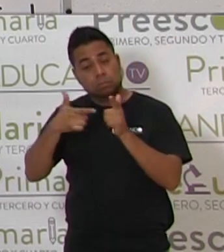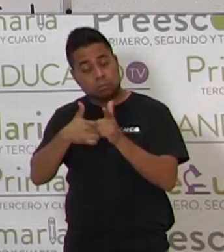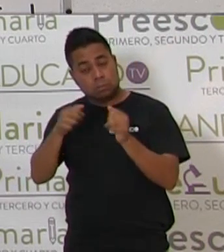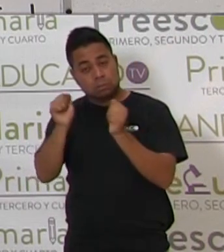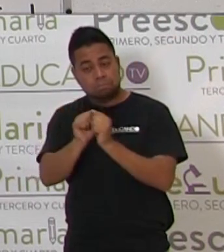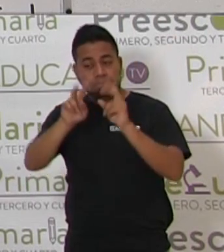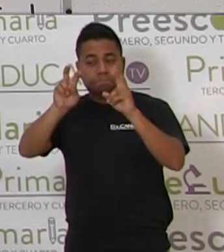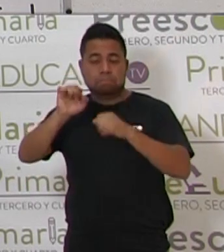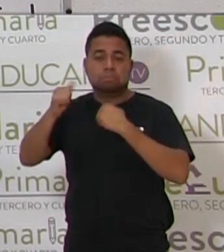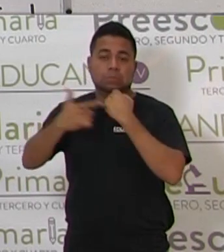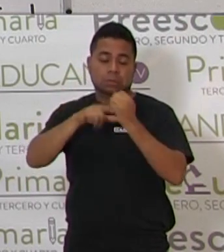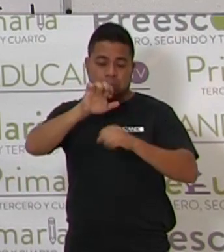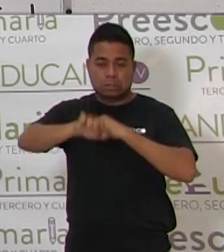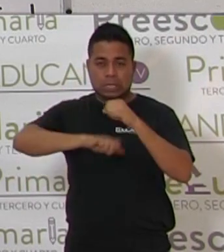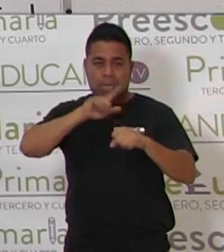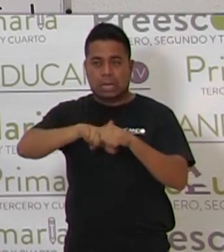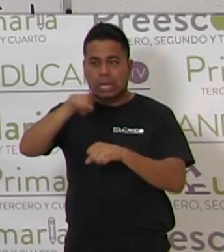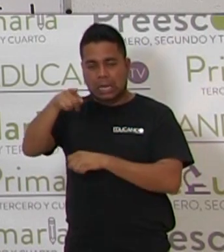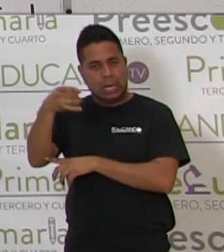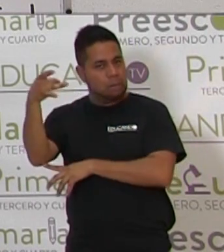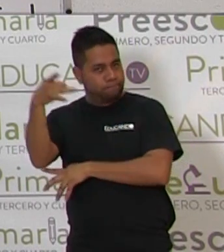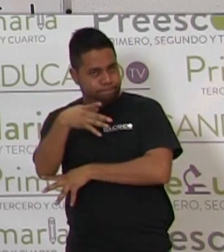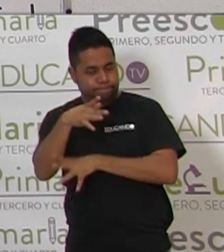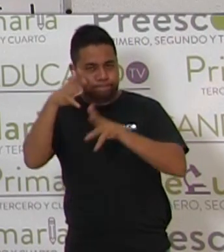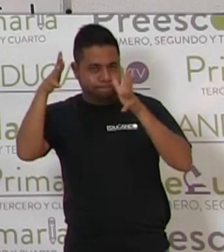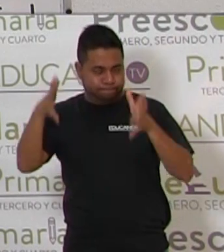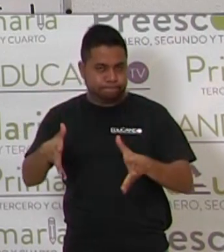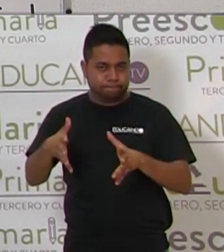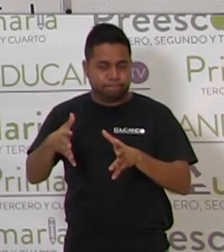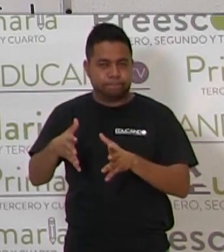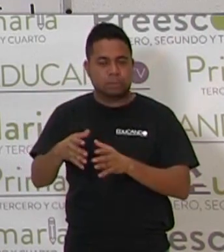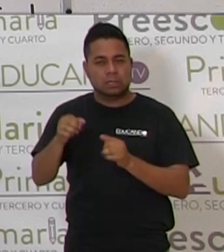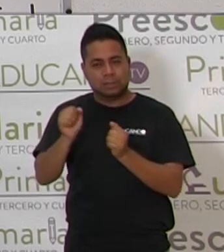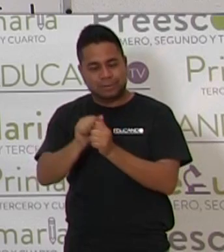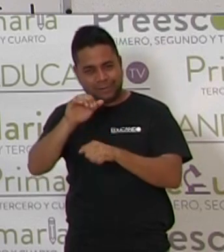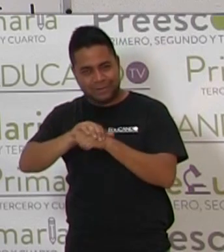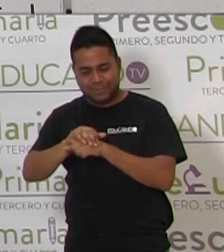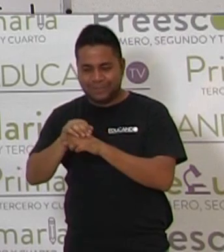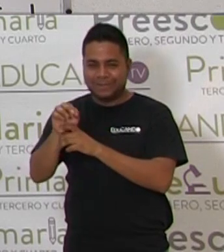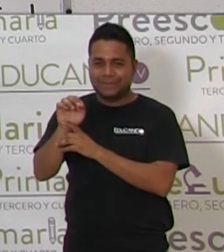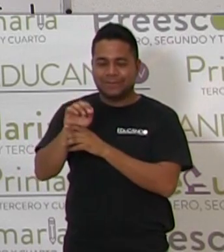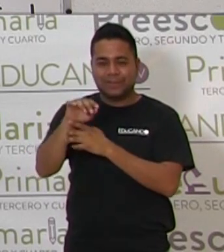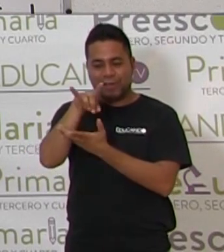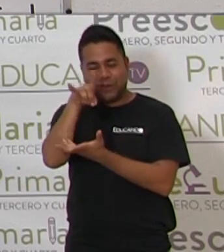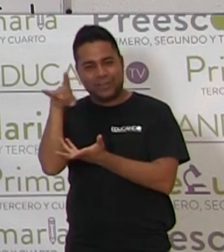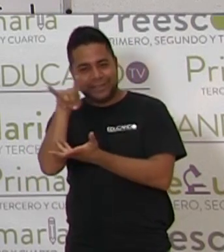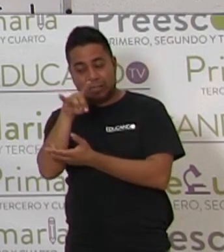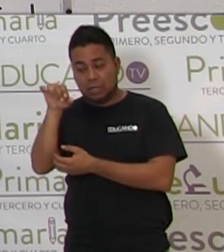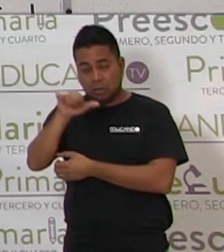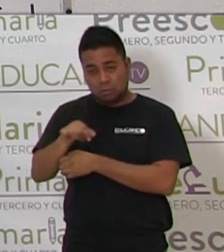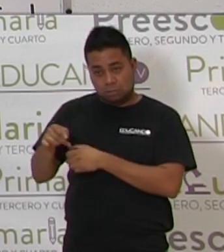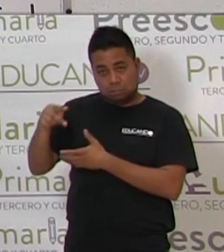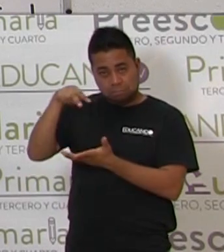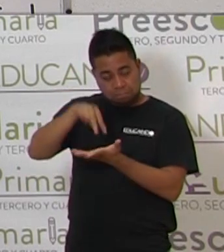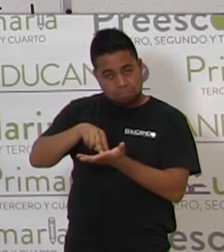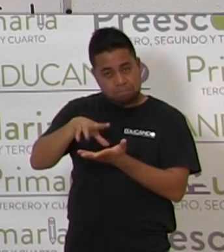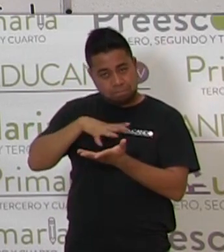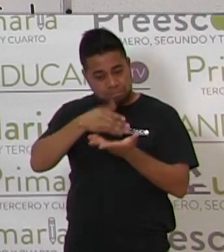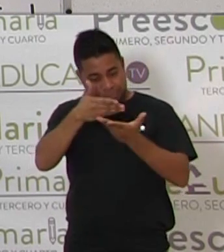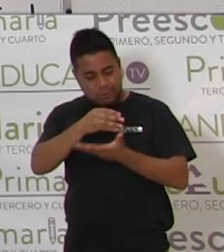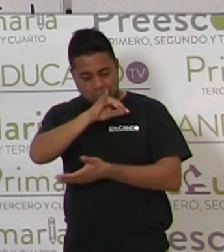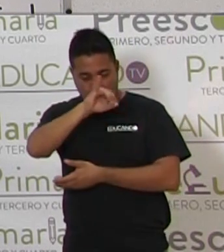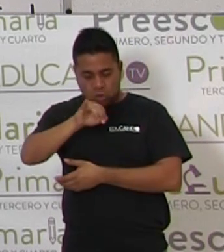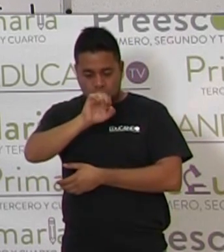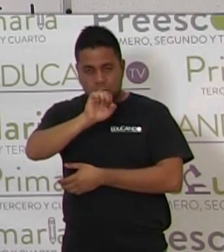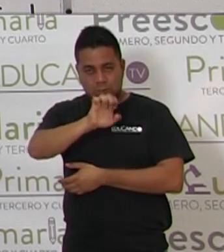animales que ya vimos y con nuestros amigos los títeres. Hoy estuvieron con nosotros José y